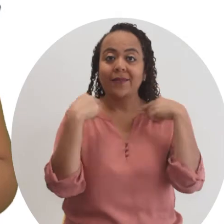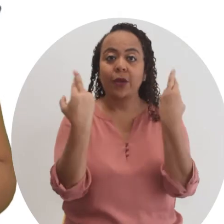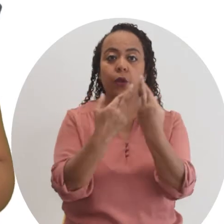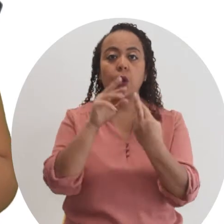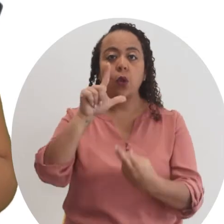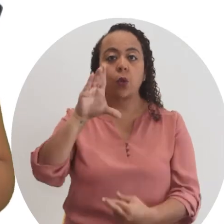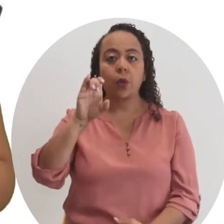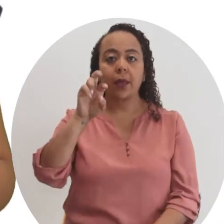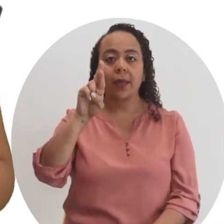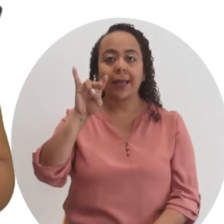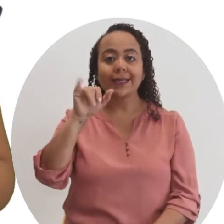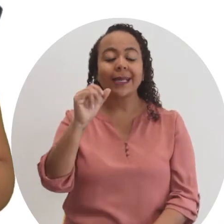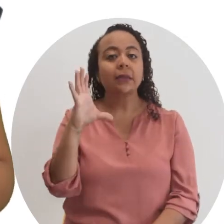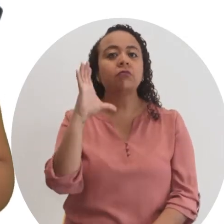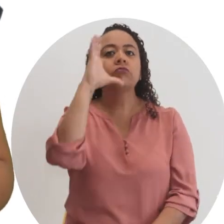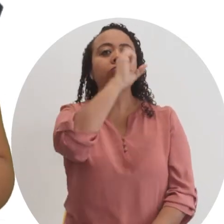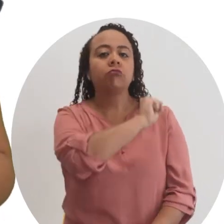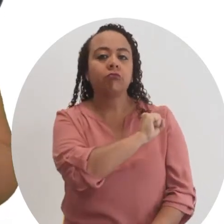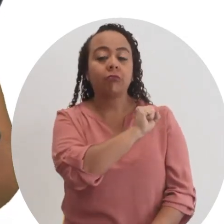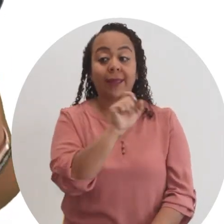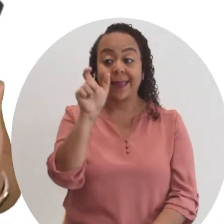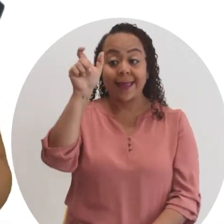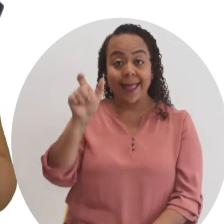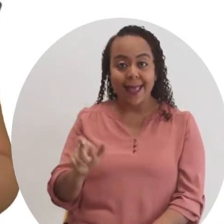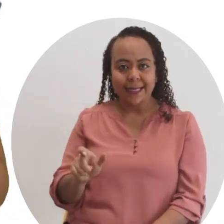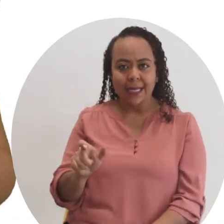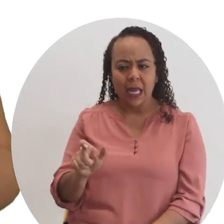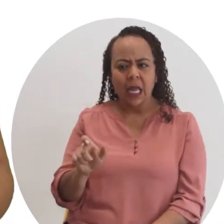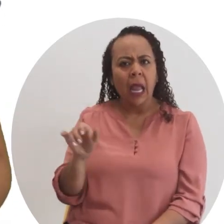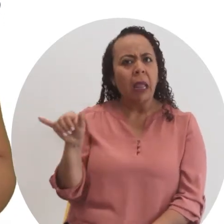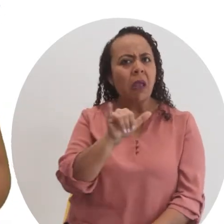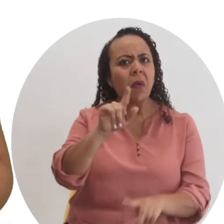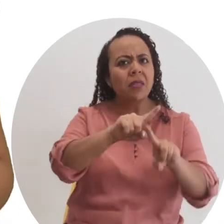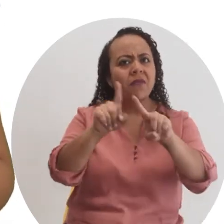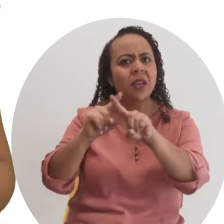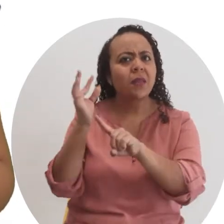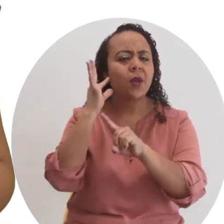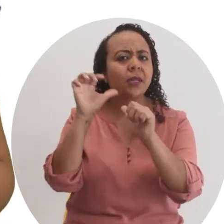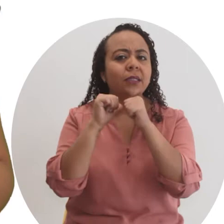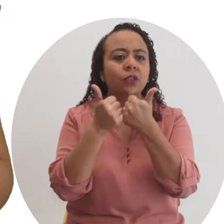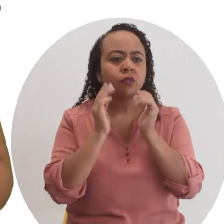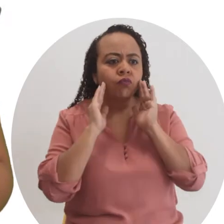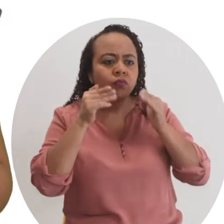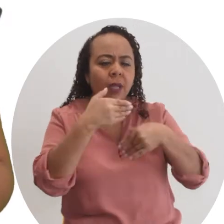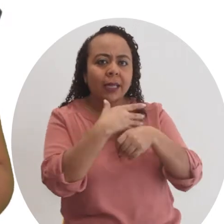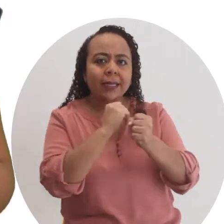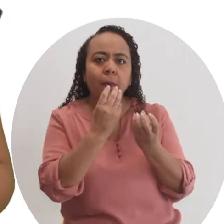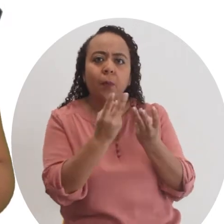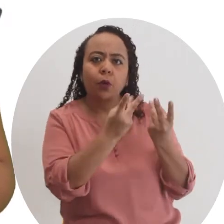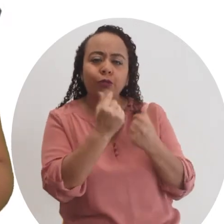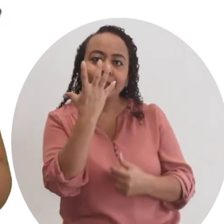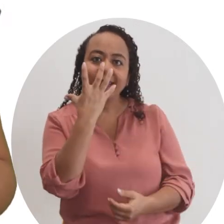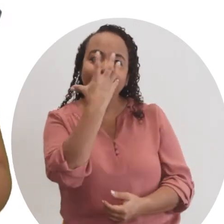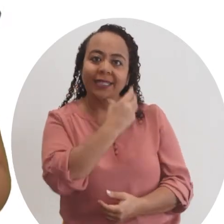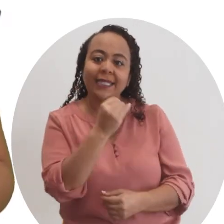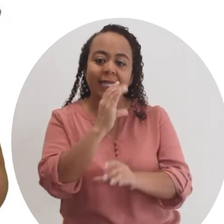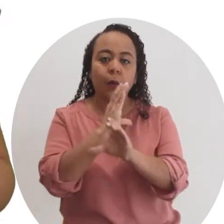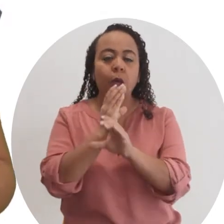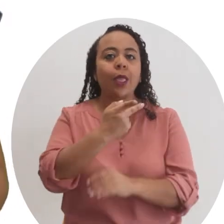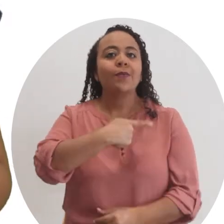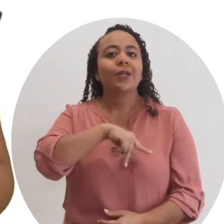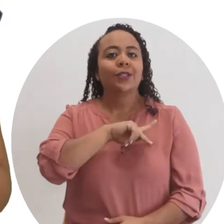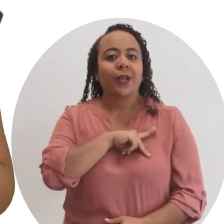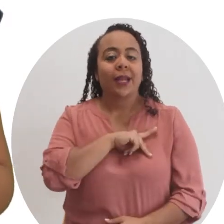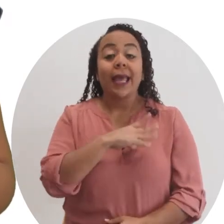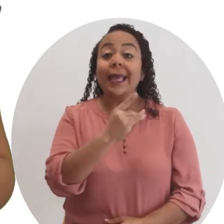reunión, Lucrecia se enteró de que como ella, varias mujeres de la asociación se dedicaban a realizar productos de belleza